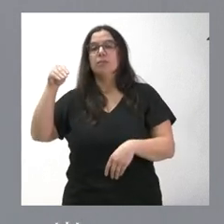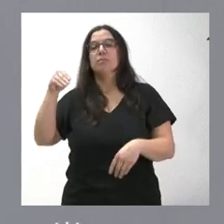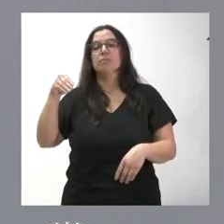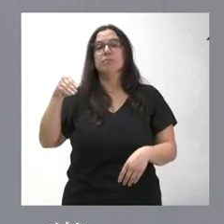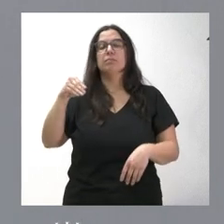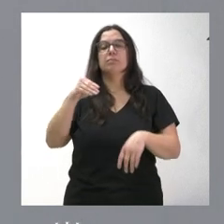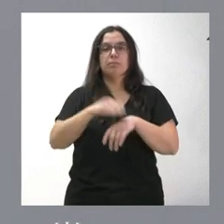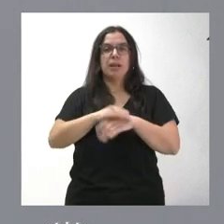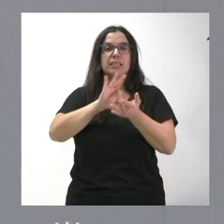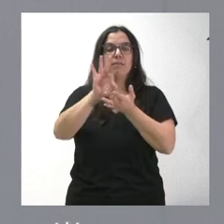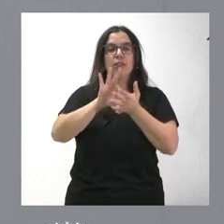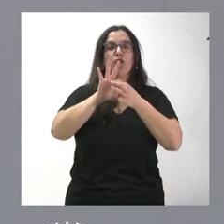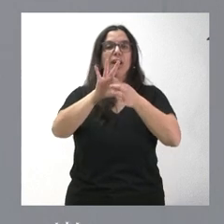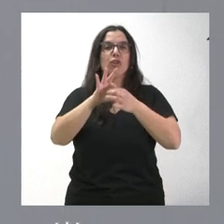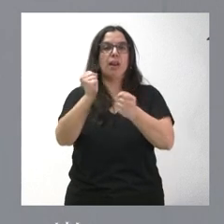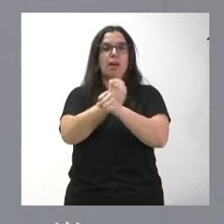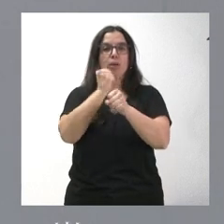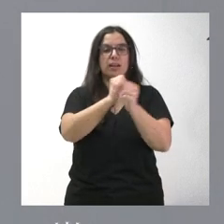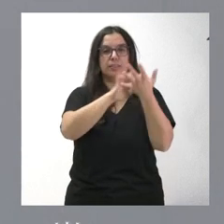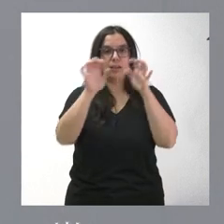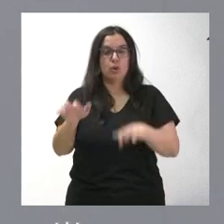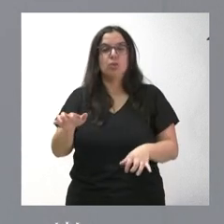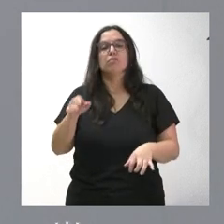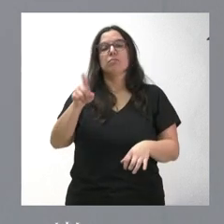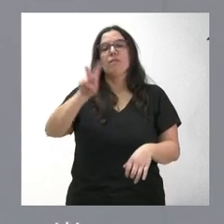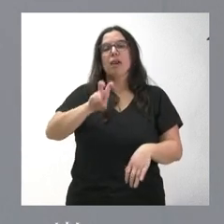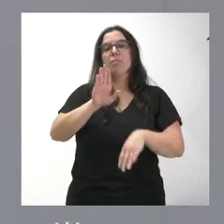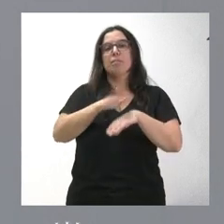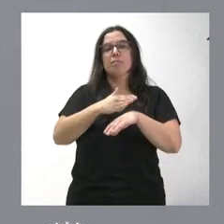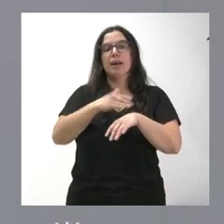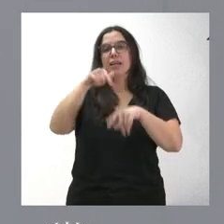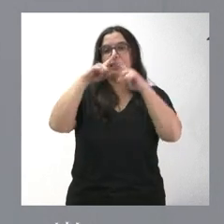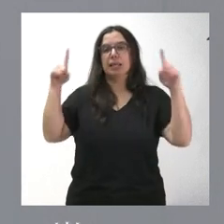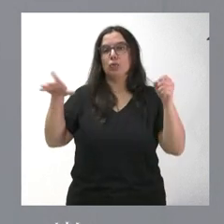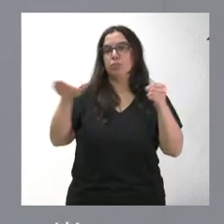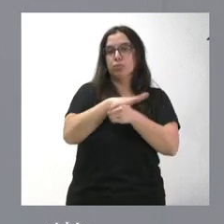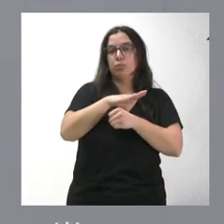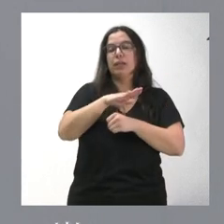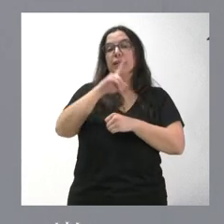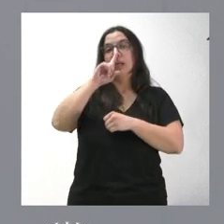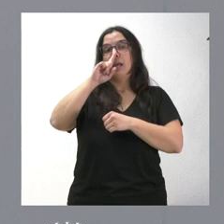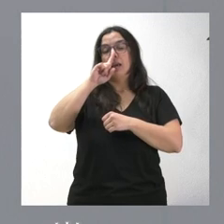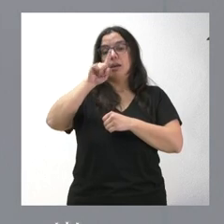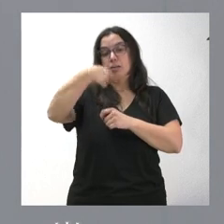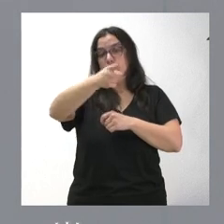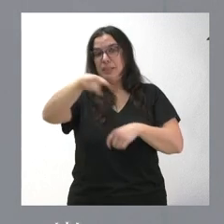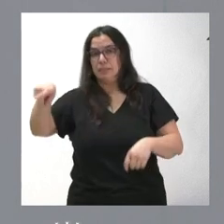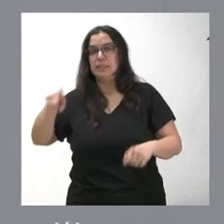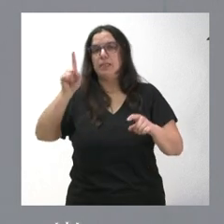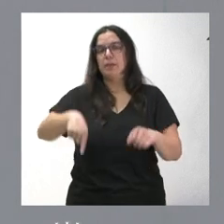al Servicio de Relaciones Laborales de Castilla y León, que va a servir para terminar este año y para los primeros meses del próximo ejercicio.